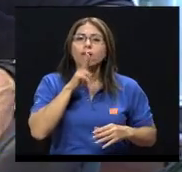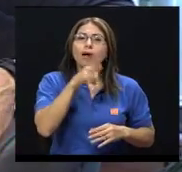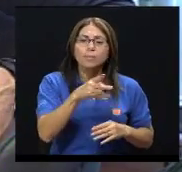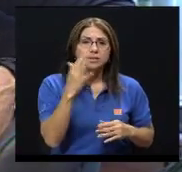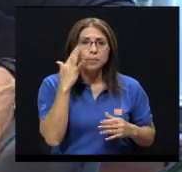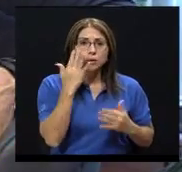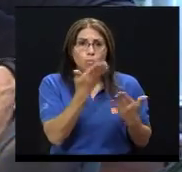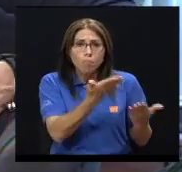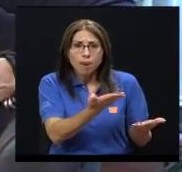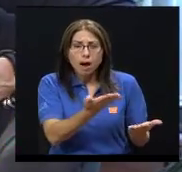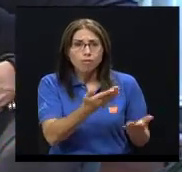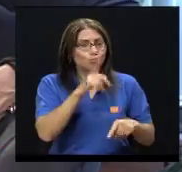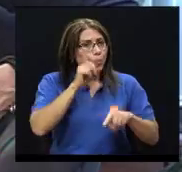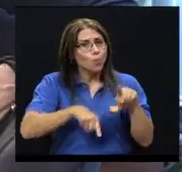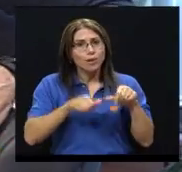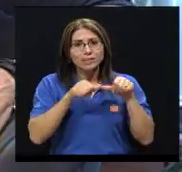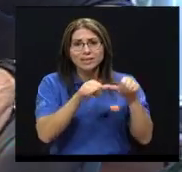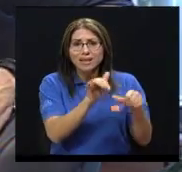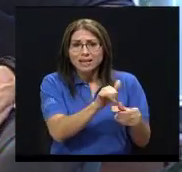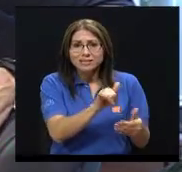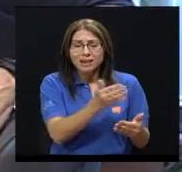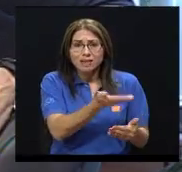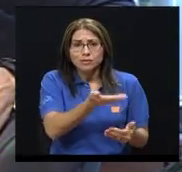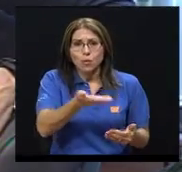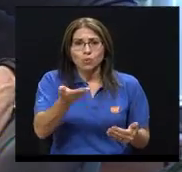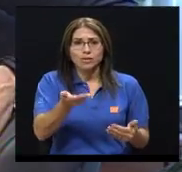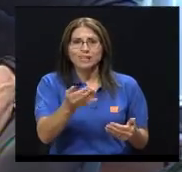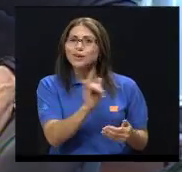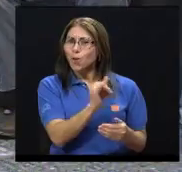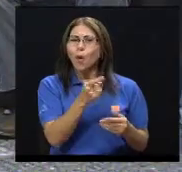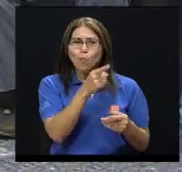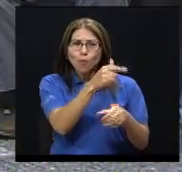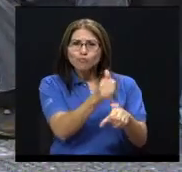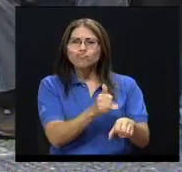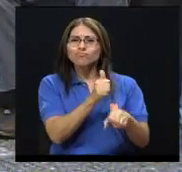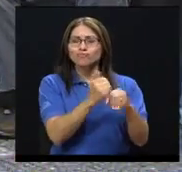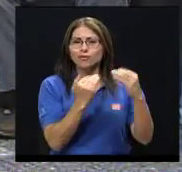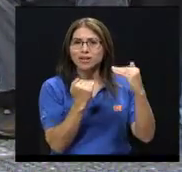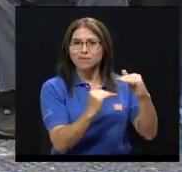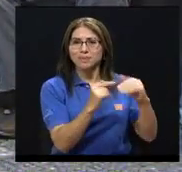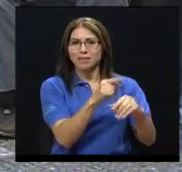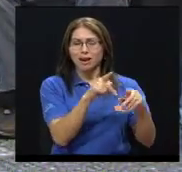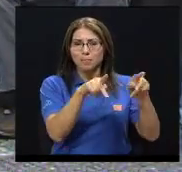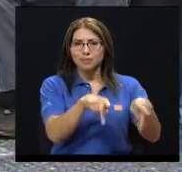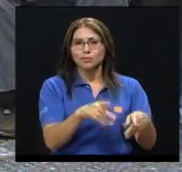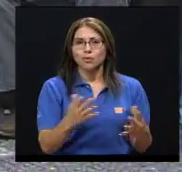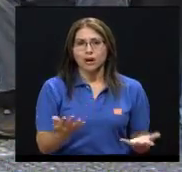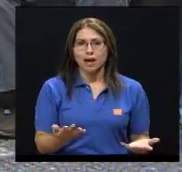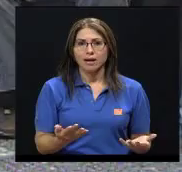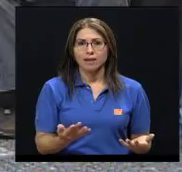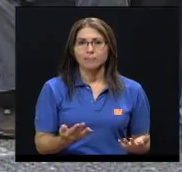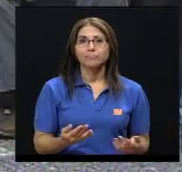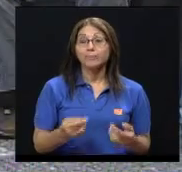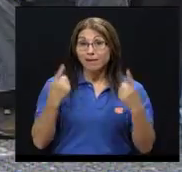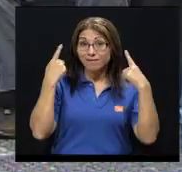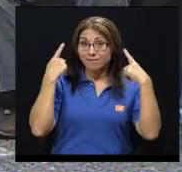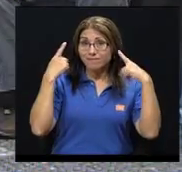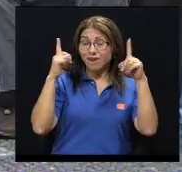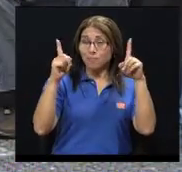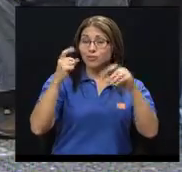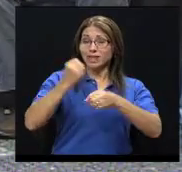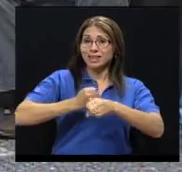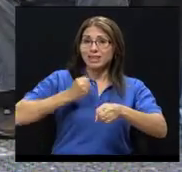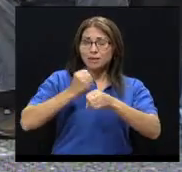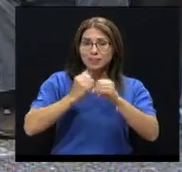están preocupados por ella, que las cosas no pueden seguir así como poniendo un límite, ¿verdad? Ponerle un límite a la persona. La